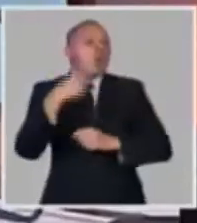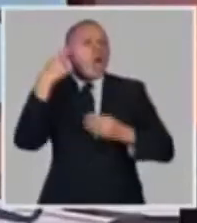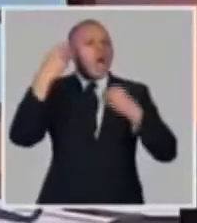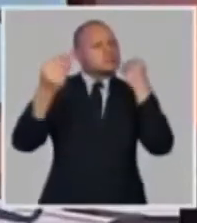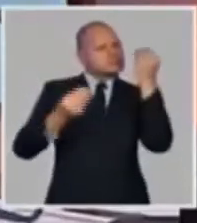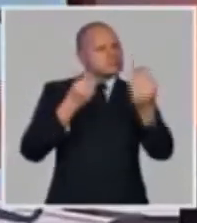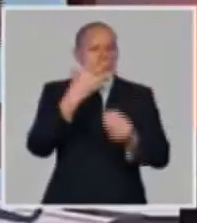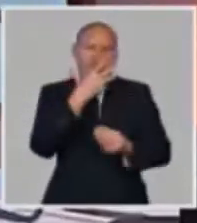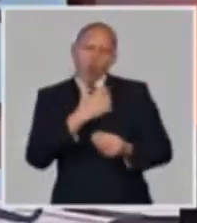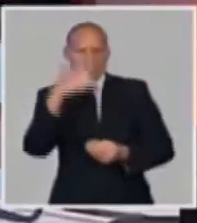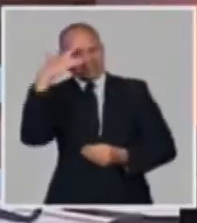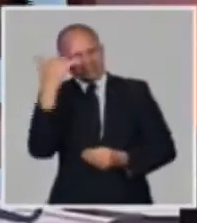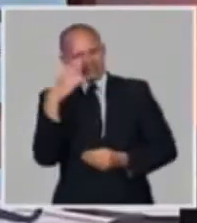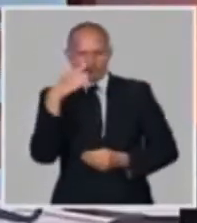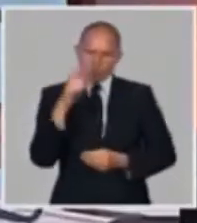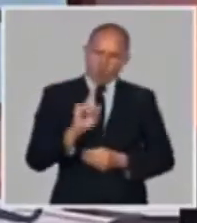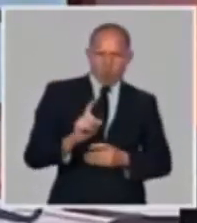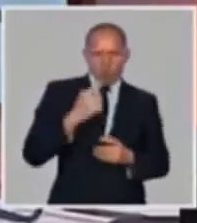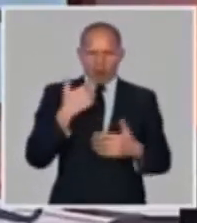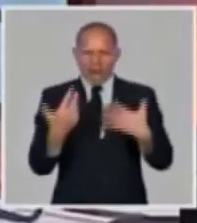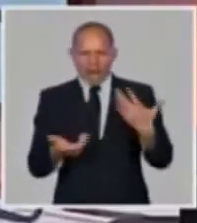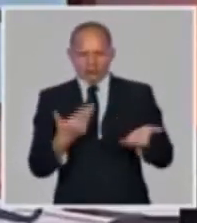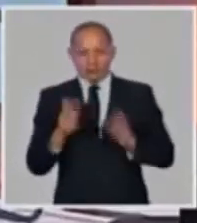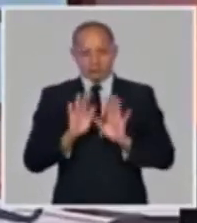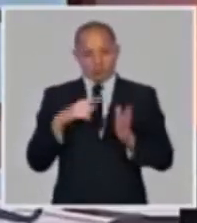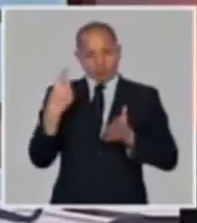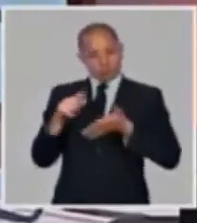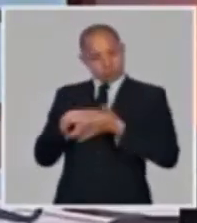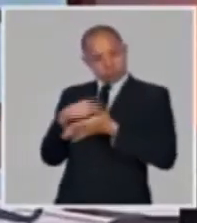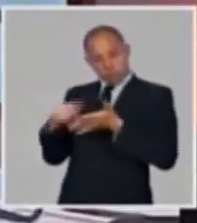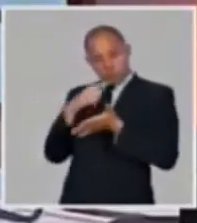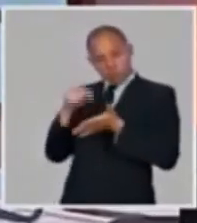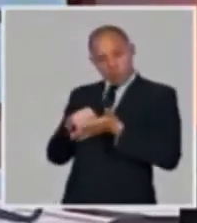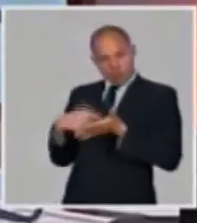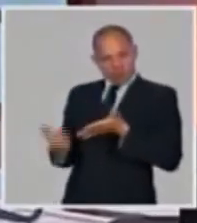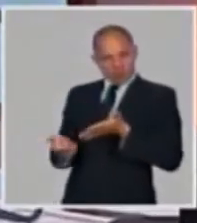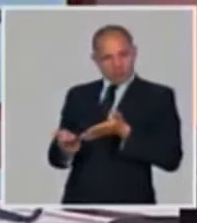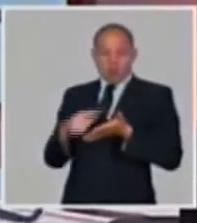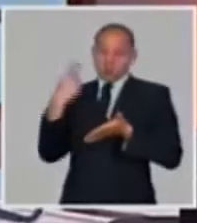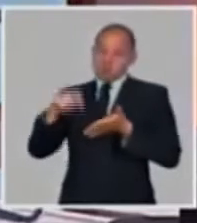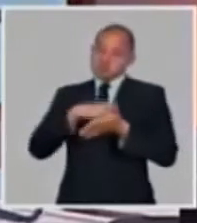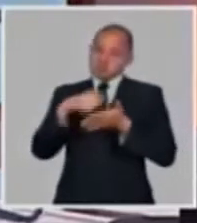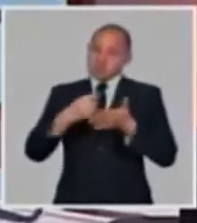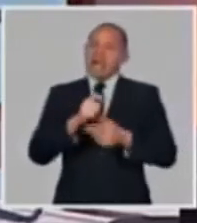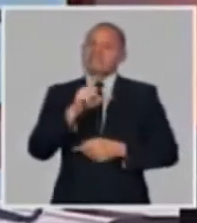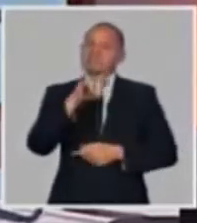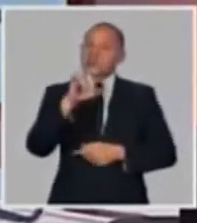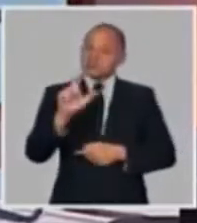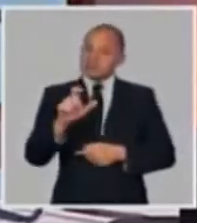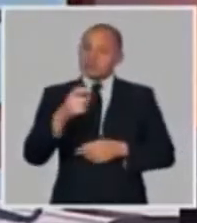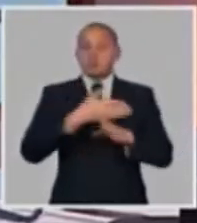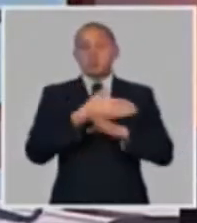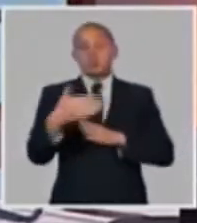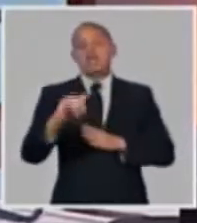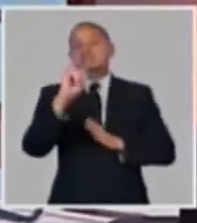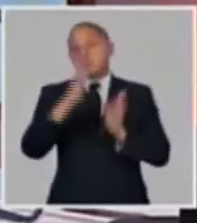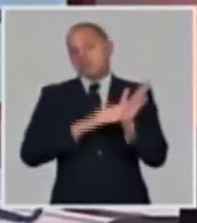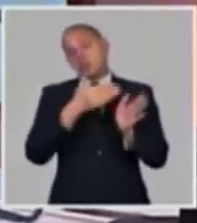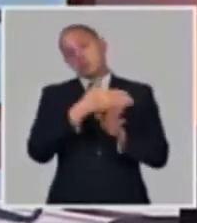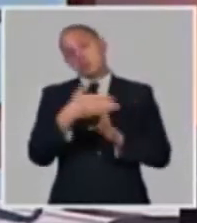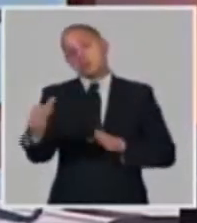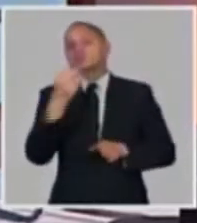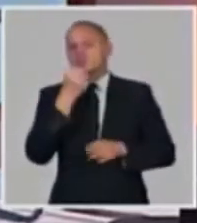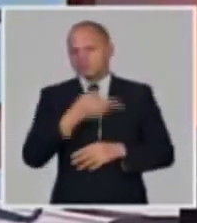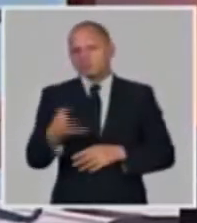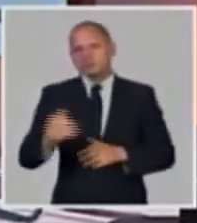Nosotros diseñamos, que fue otro de los grandes problemas, que el CUC iba a estar vivo seis meses. Seis